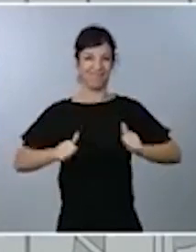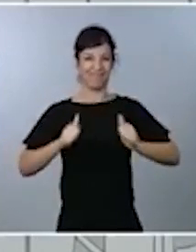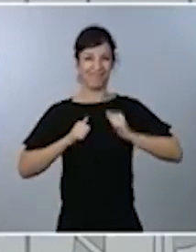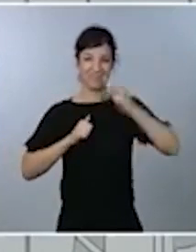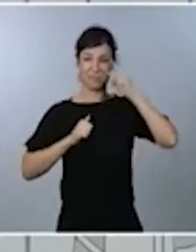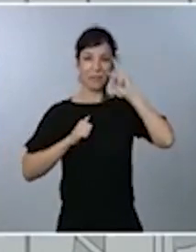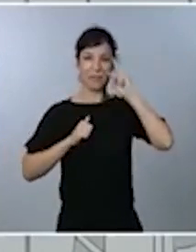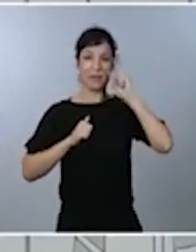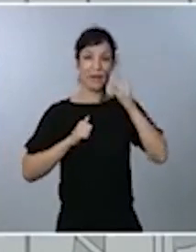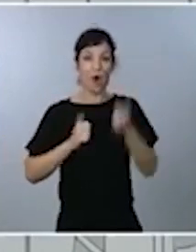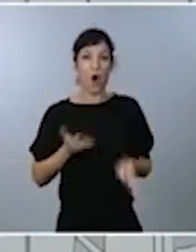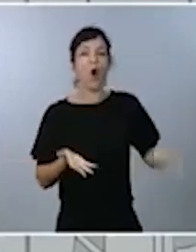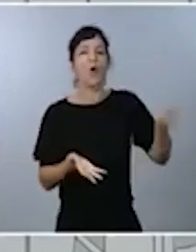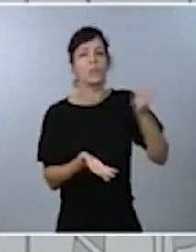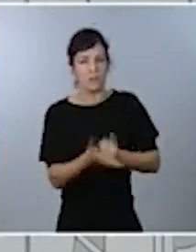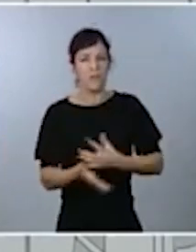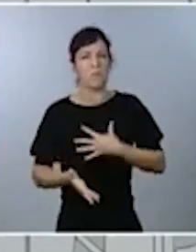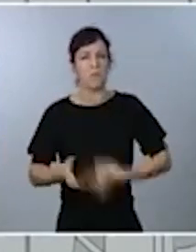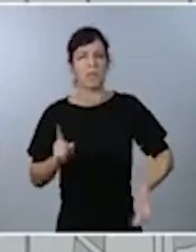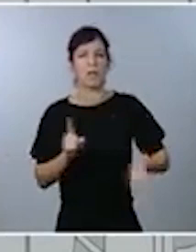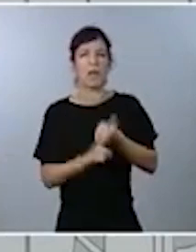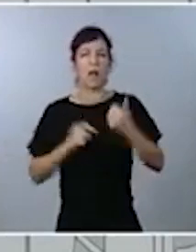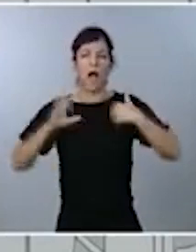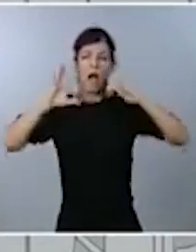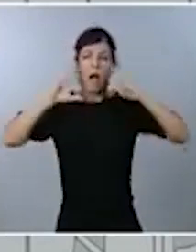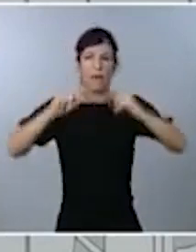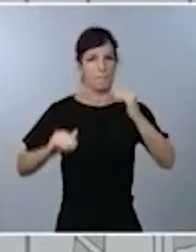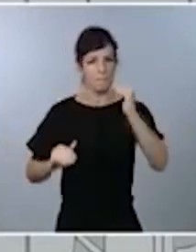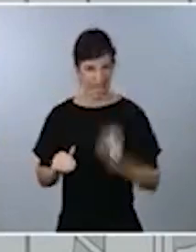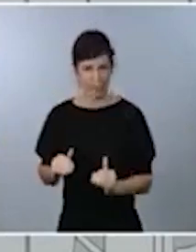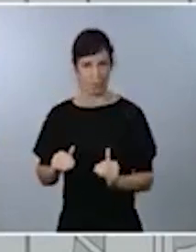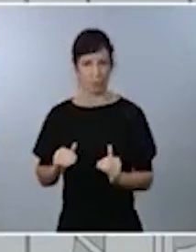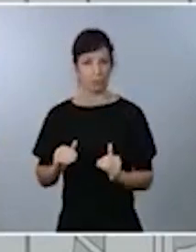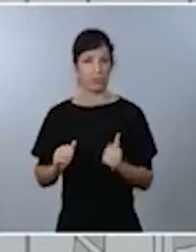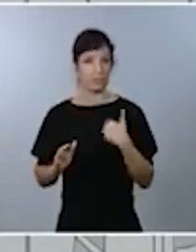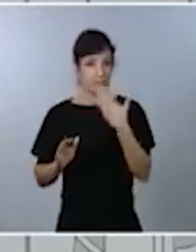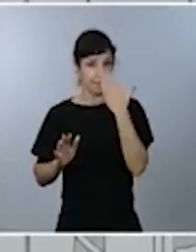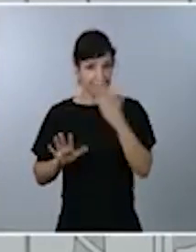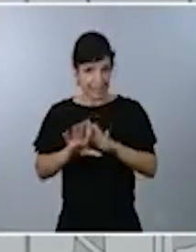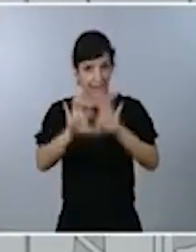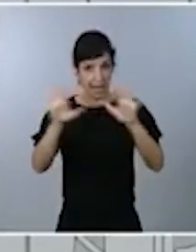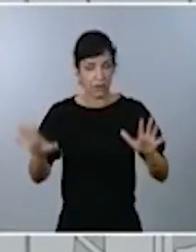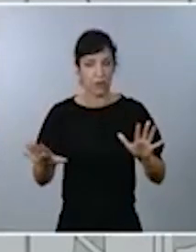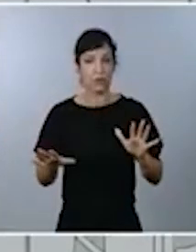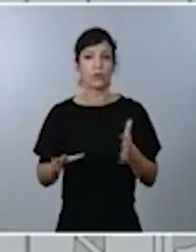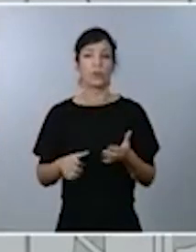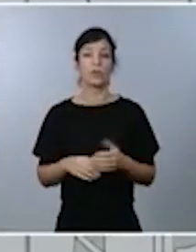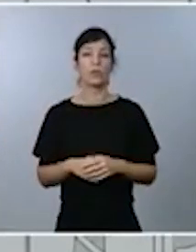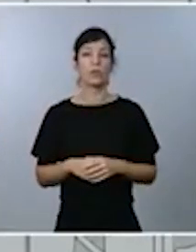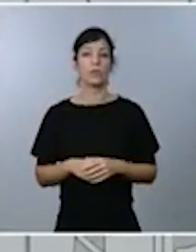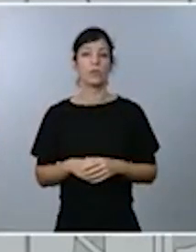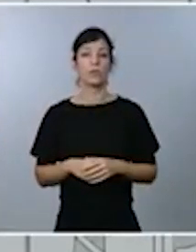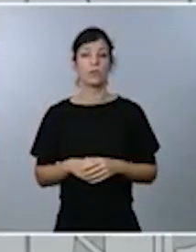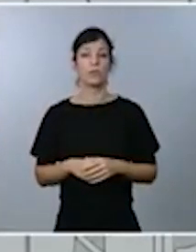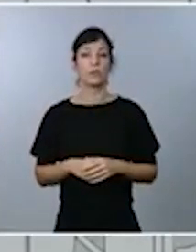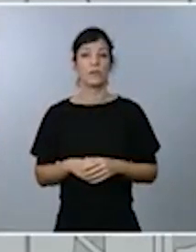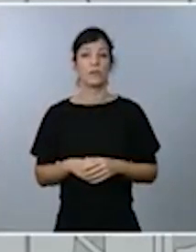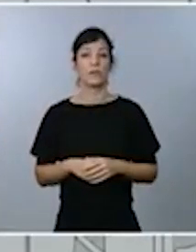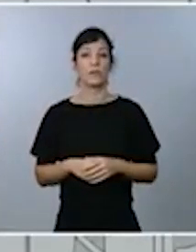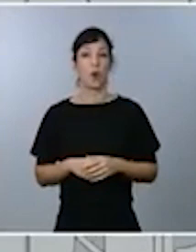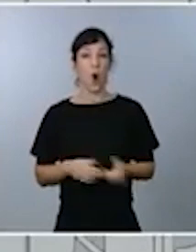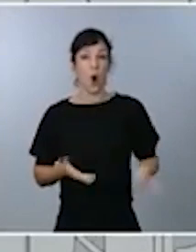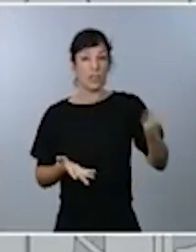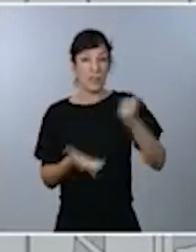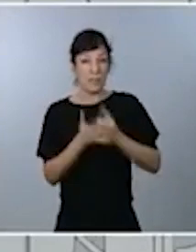sacrificios. Quiero en esto ser muy claro. Queremos y debemos evitar a toda costa recurrir a un nuevo confinamiento